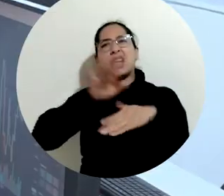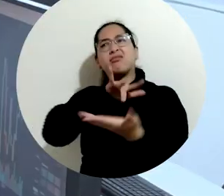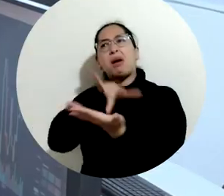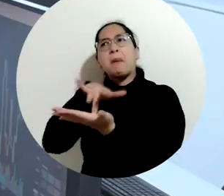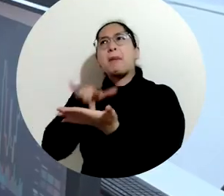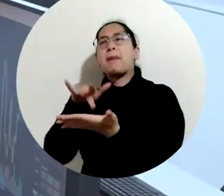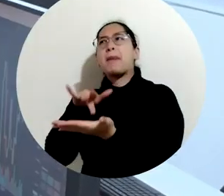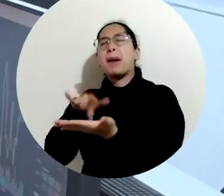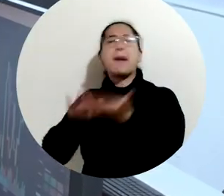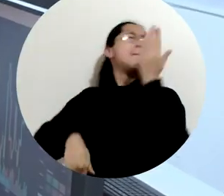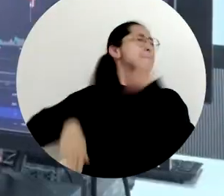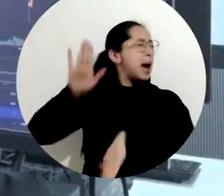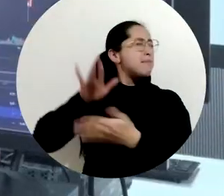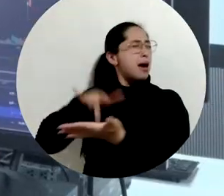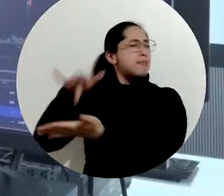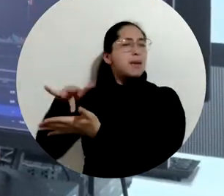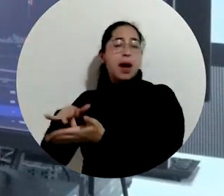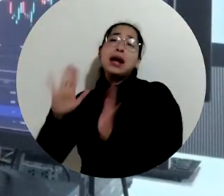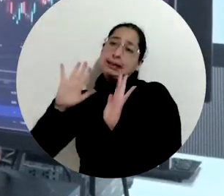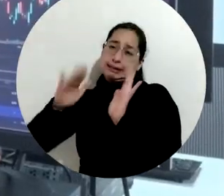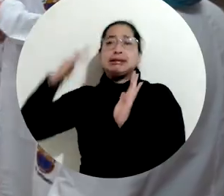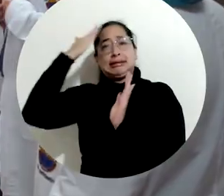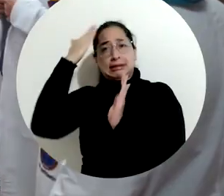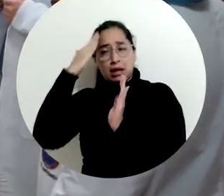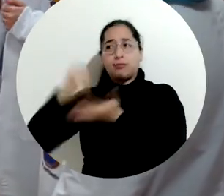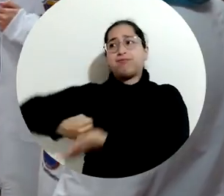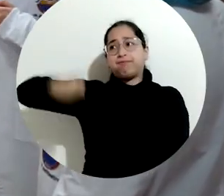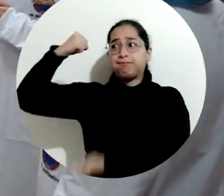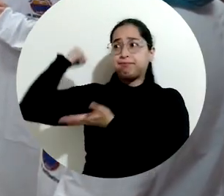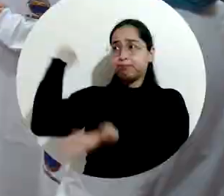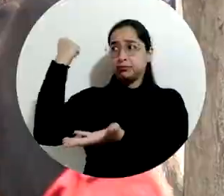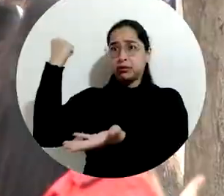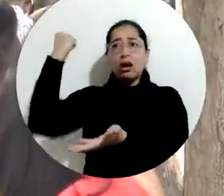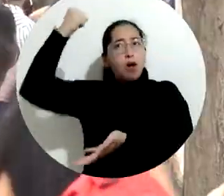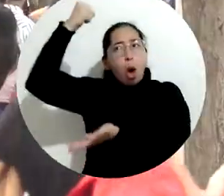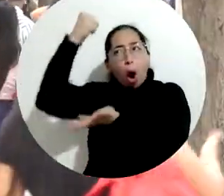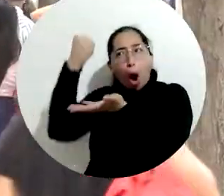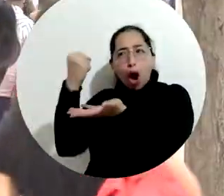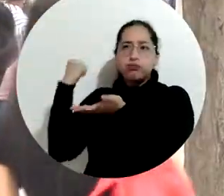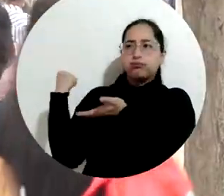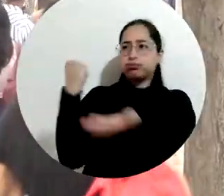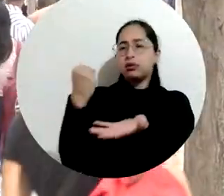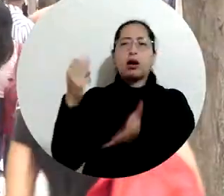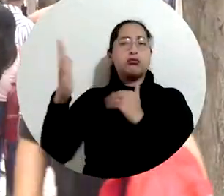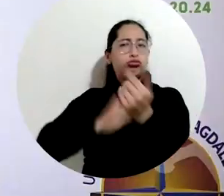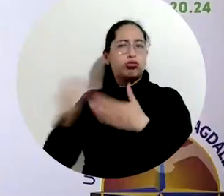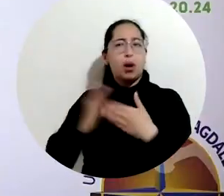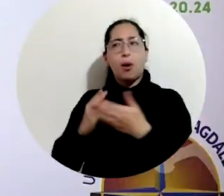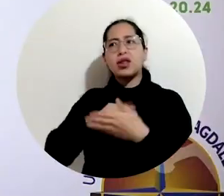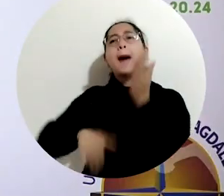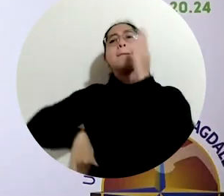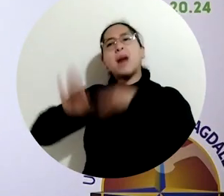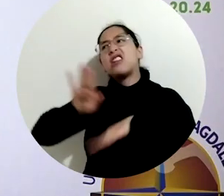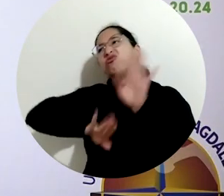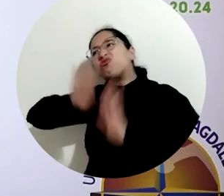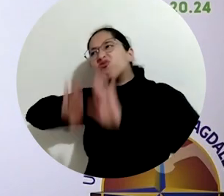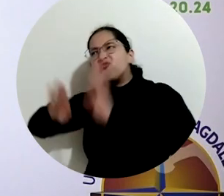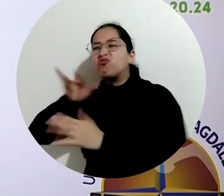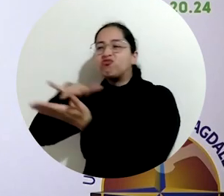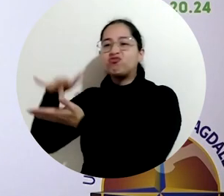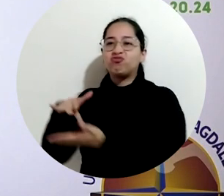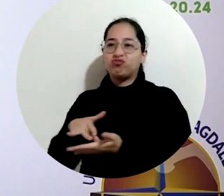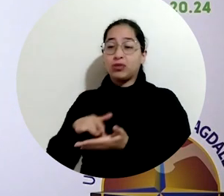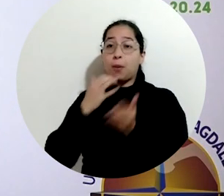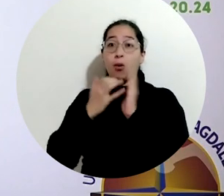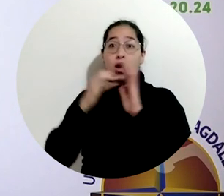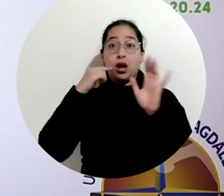el ranking mundial, a pesar del sistema de financiamiento de la educación superior. Hemos hecho este esfuerzo en un contexto difícil, no tenemos universidades